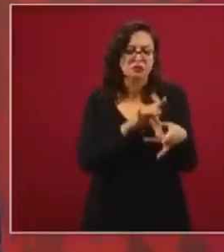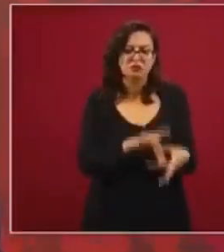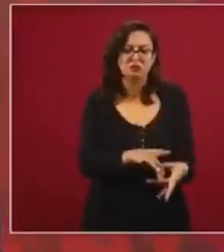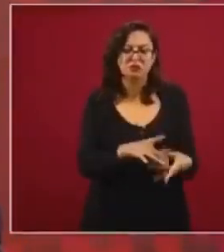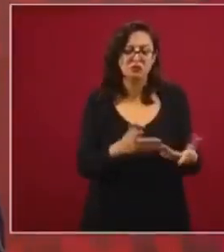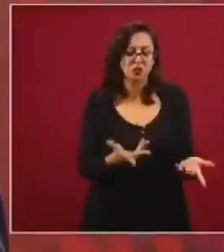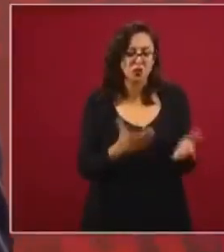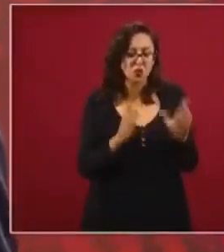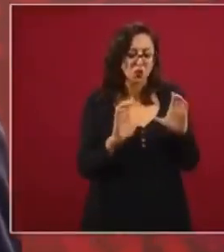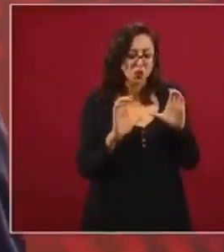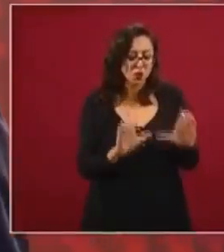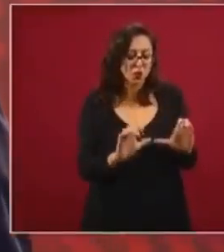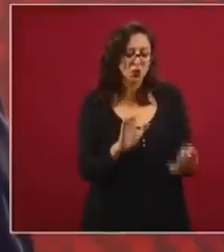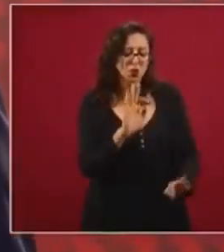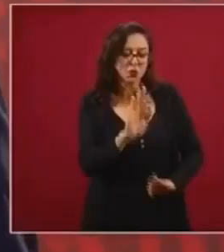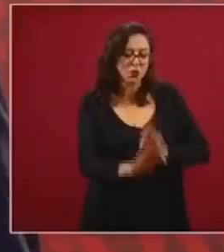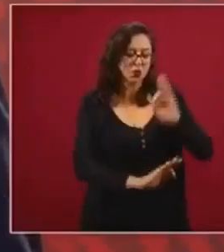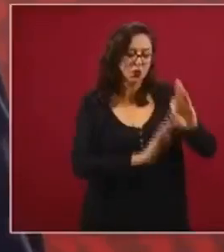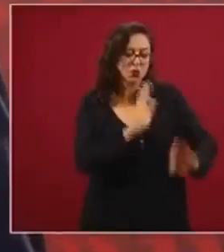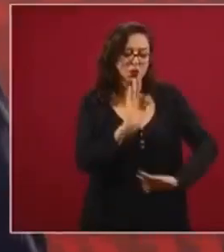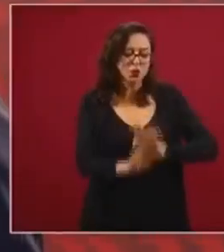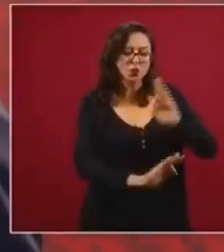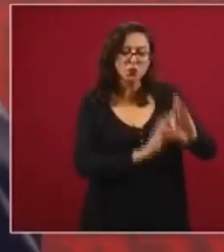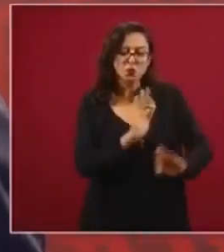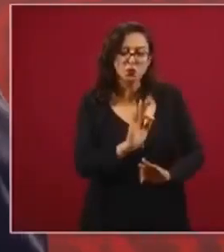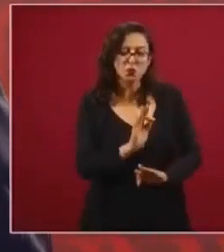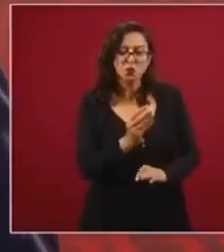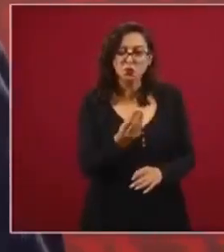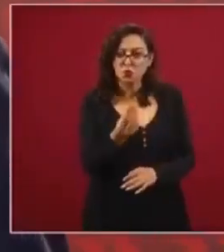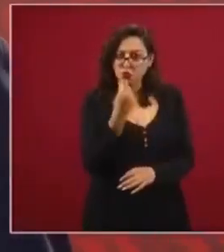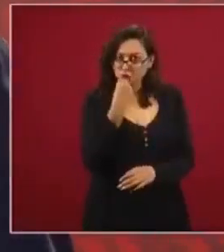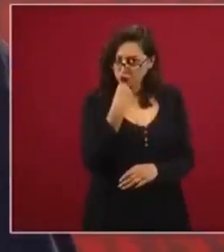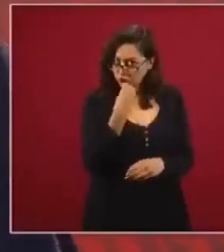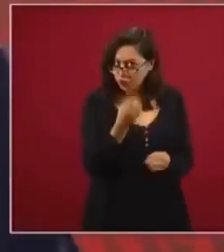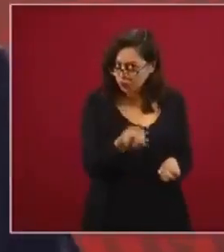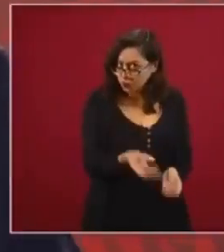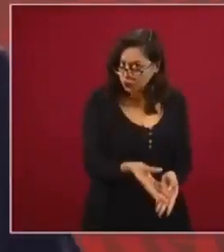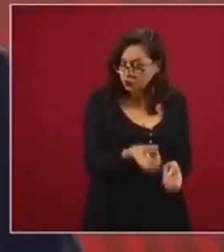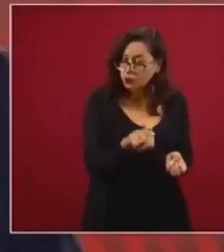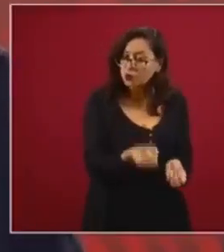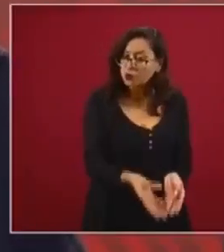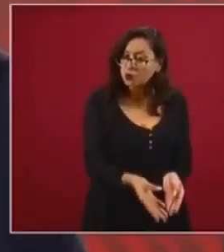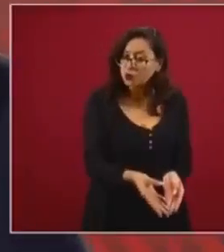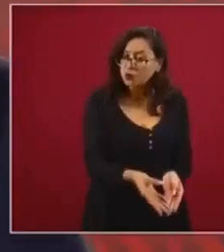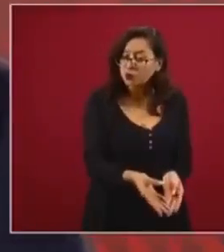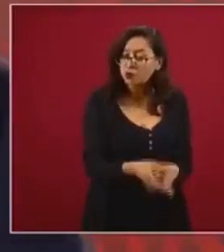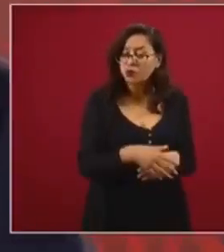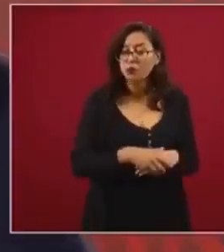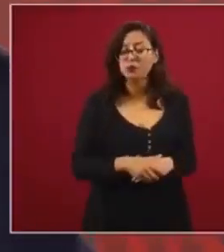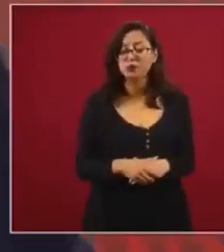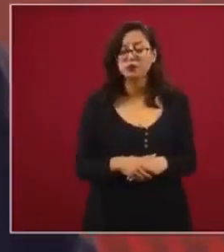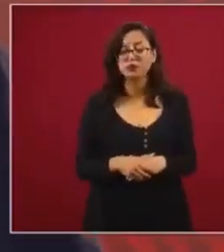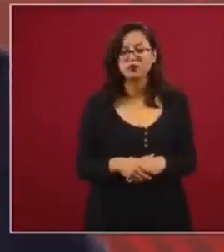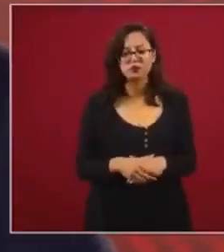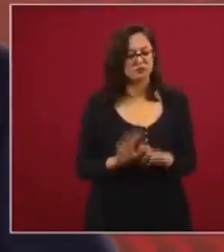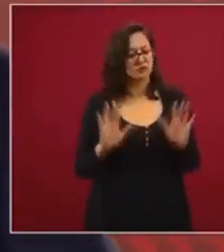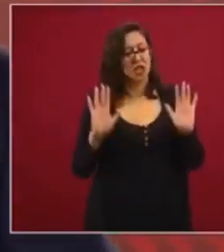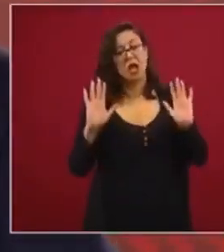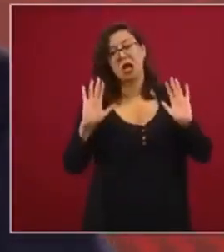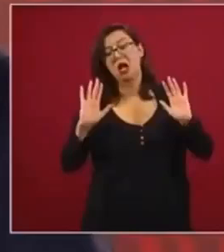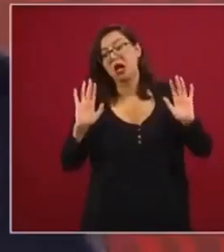cuida uno, no le da uno de comer o le dice, a ver,